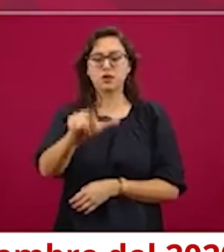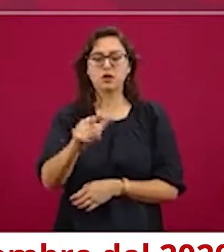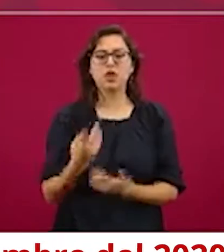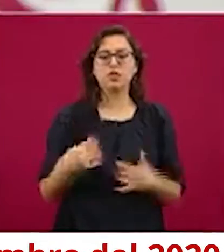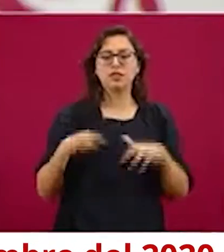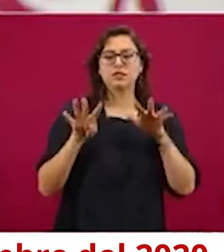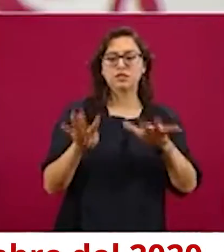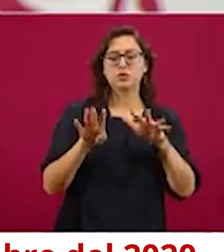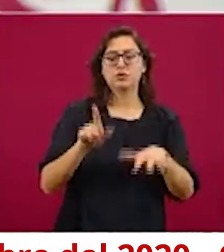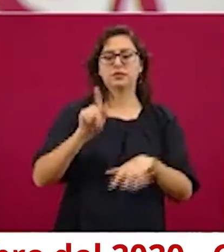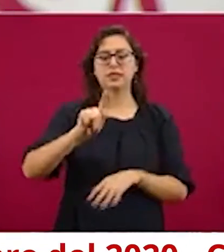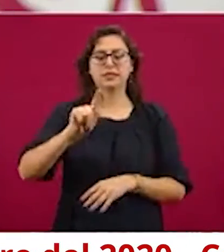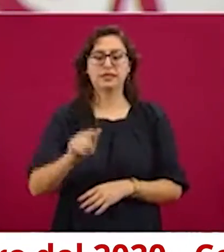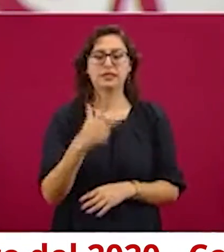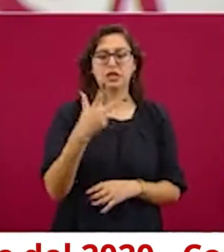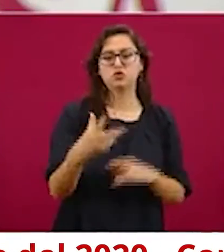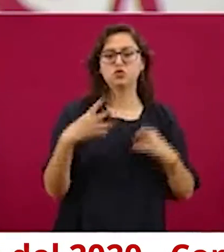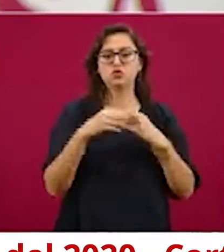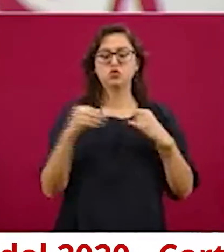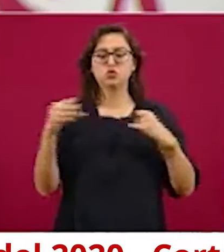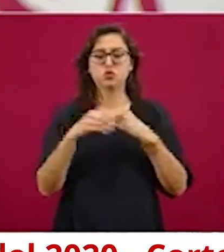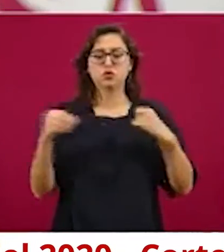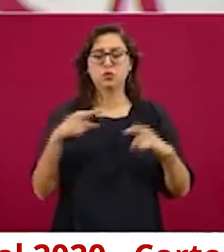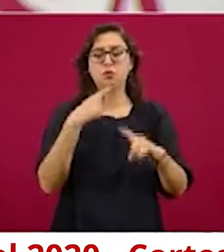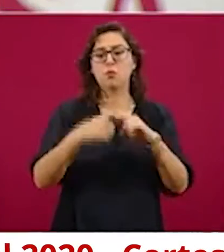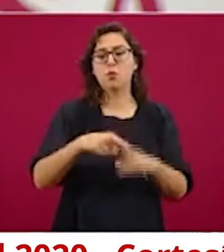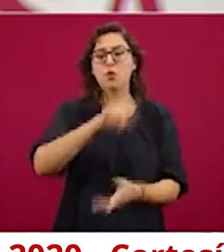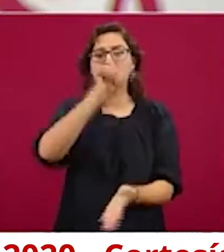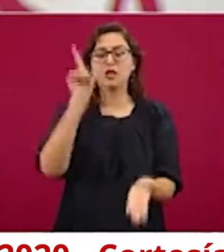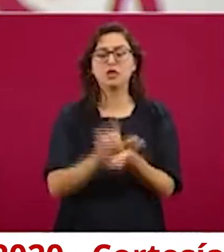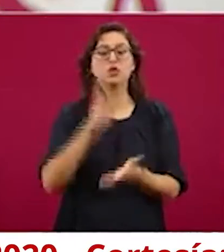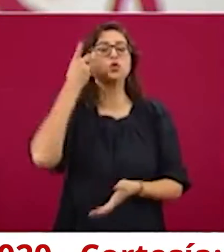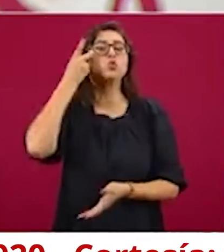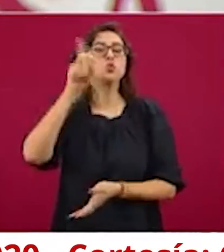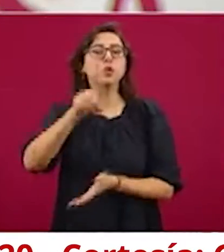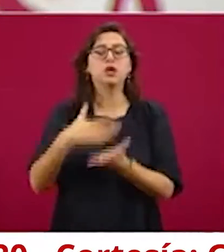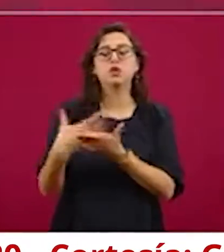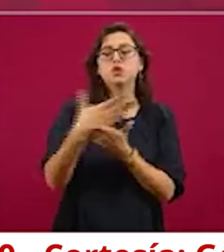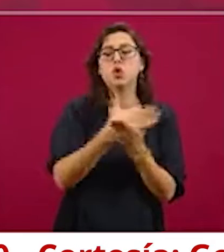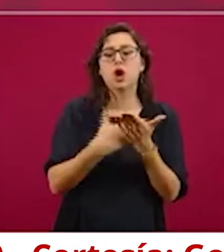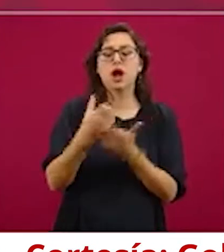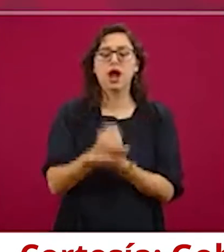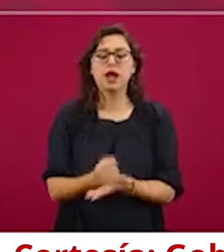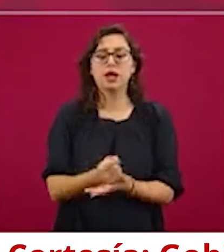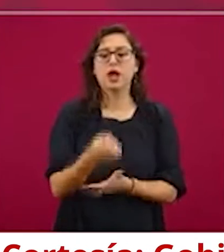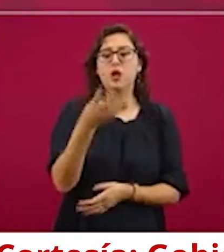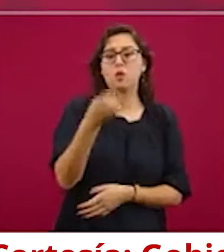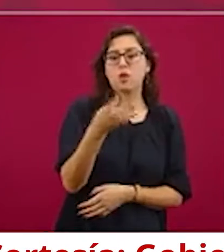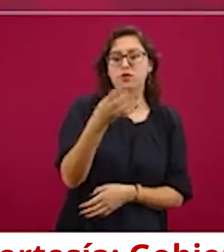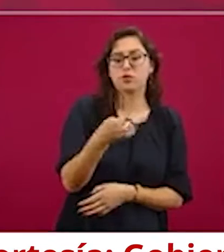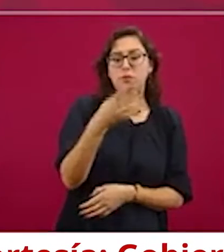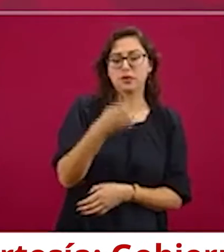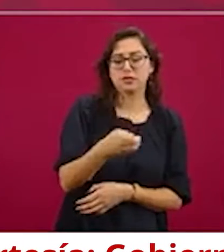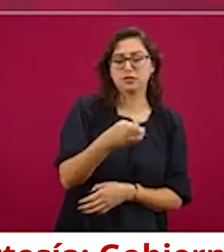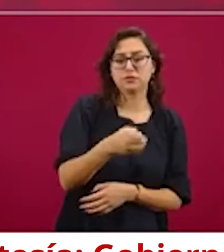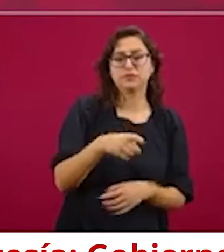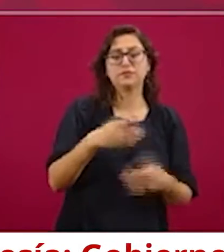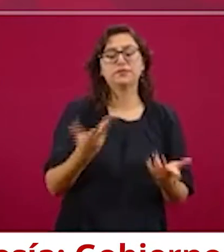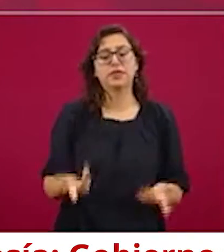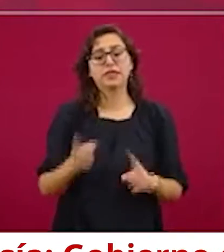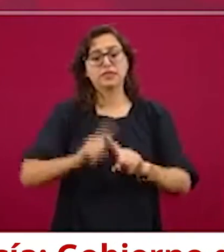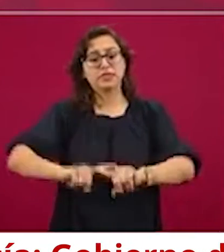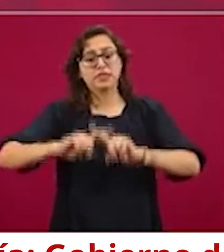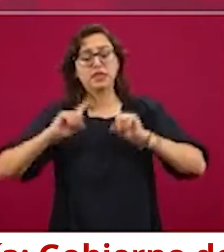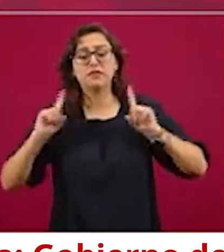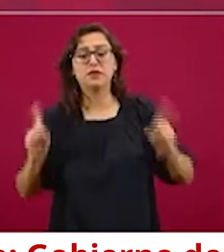78 centavos, precio al público por litro, con un margen de 4 pesos con 8 centavos, mientras que Petro Laguna,